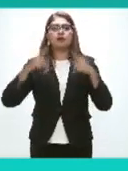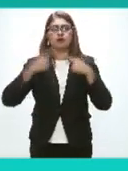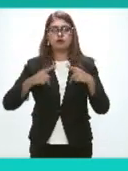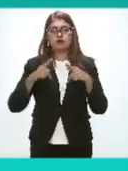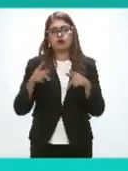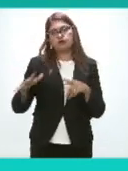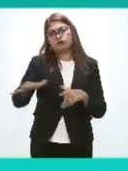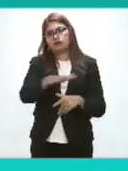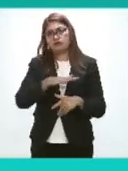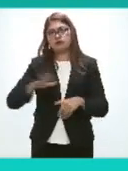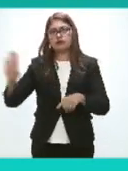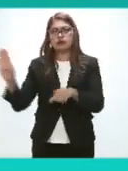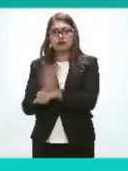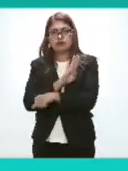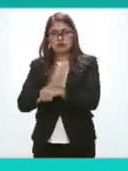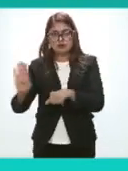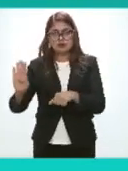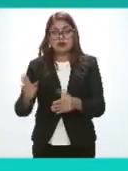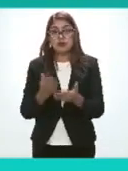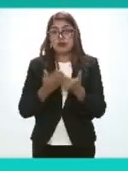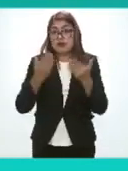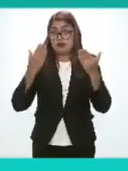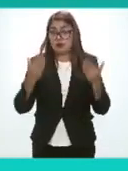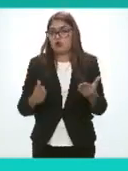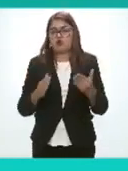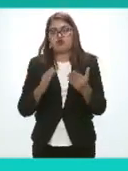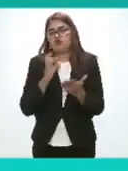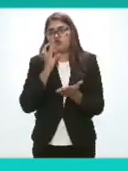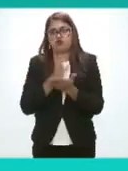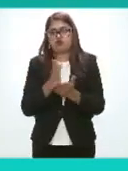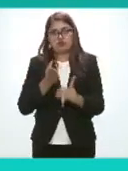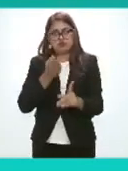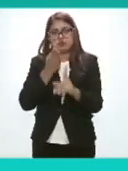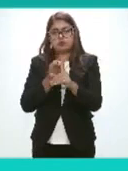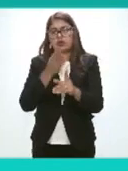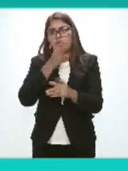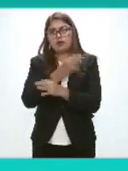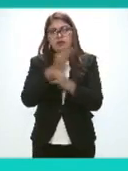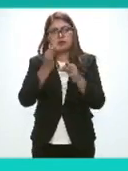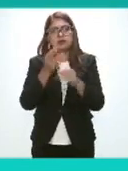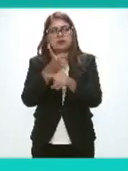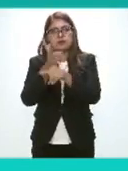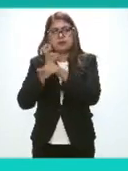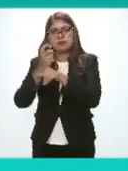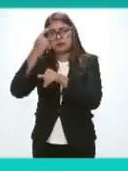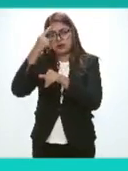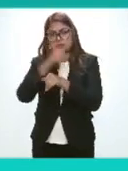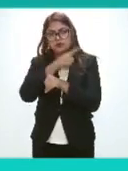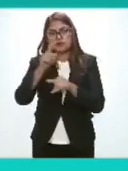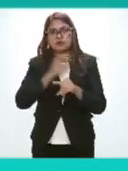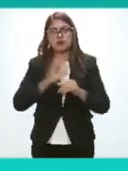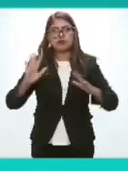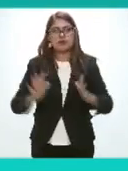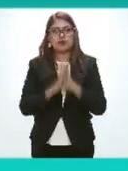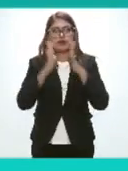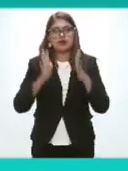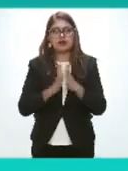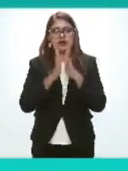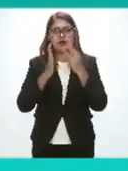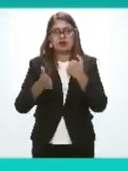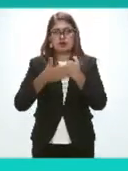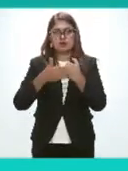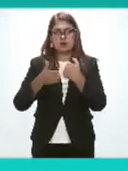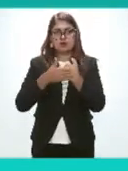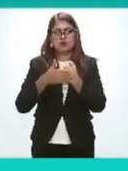ciudadanía Por último Solo deseo invitarlos nuevamente A participar En la próxima